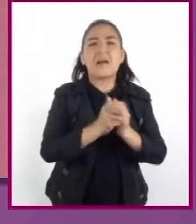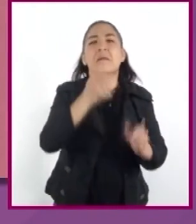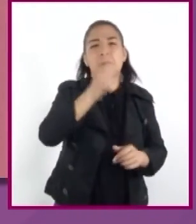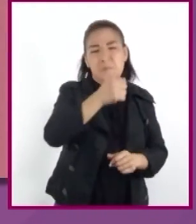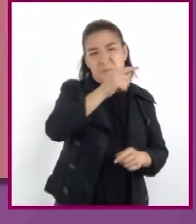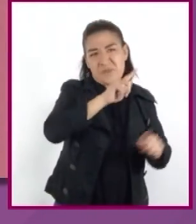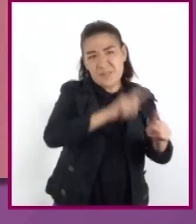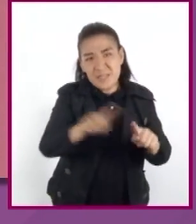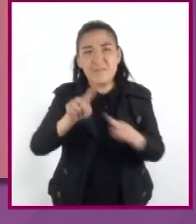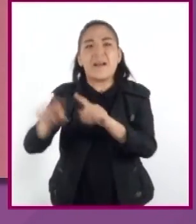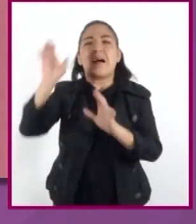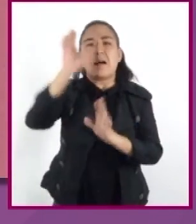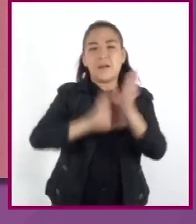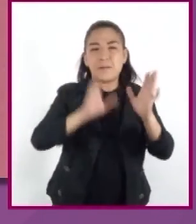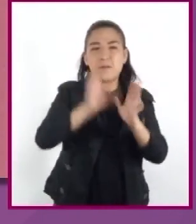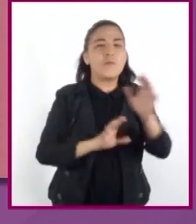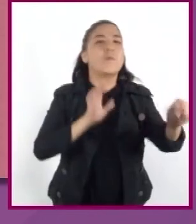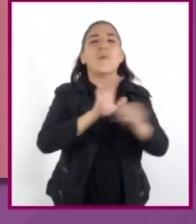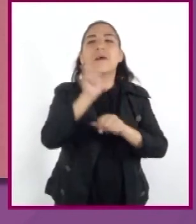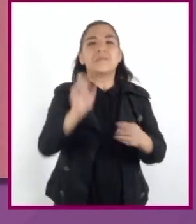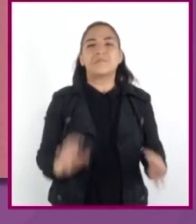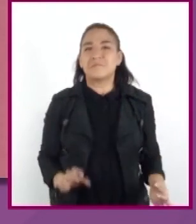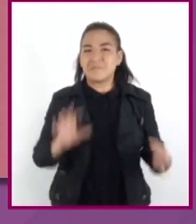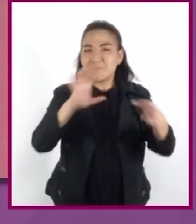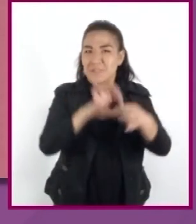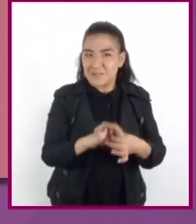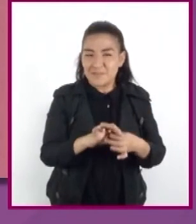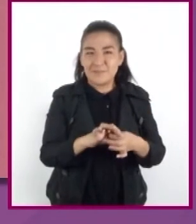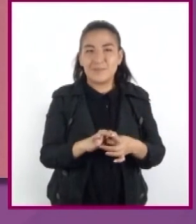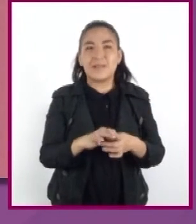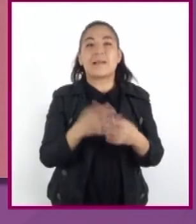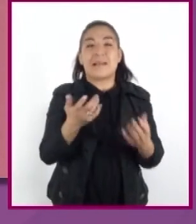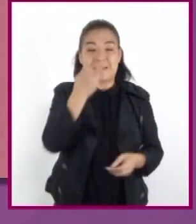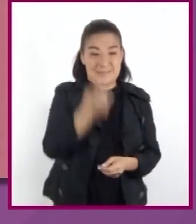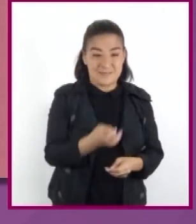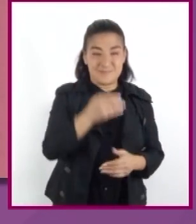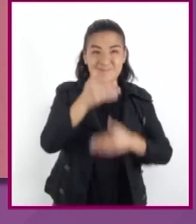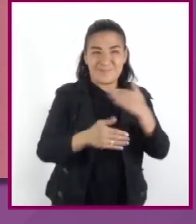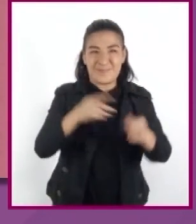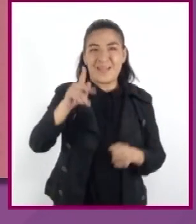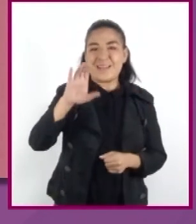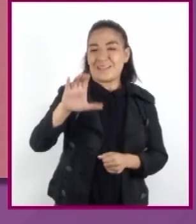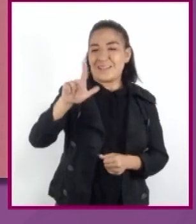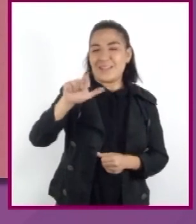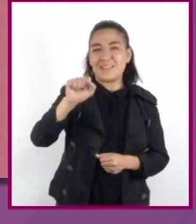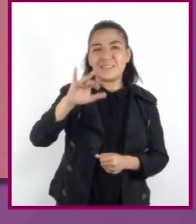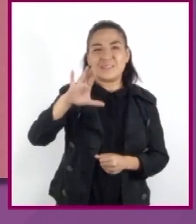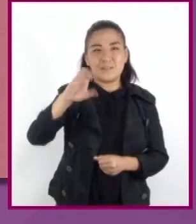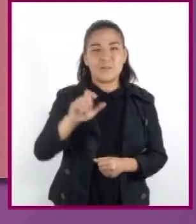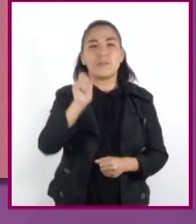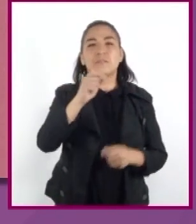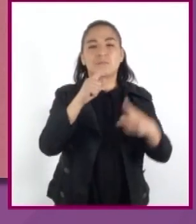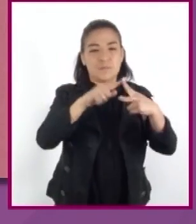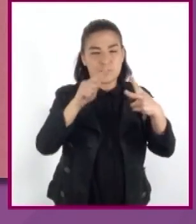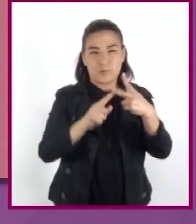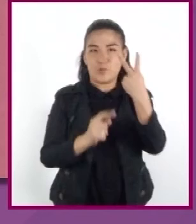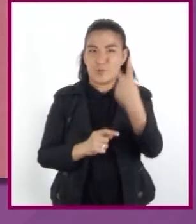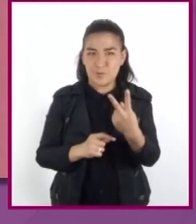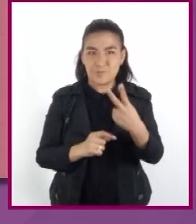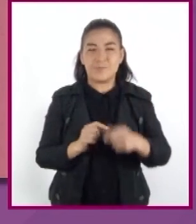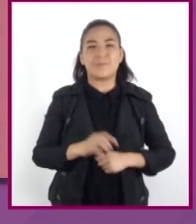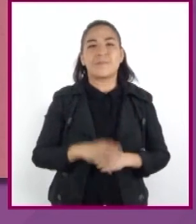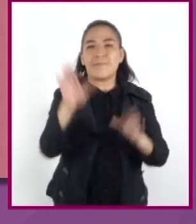Mesoamérica, compartían una base común. A partir del periodo clásico, se distinguen dos cuentas calendáricas,